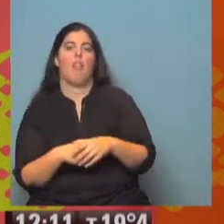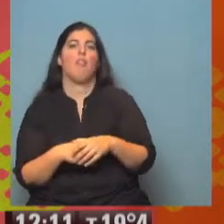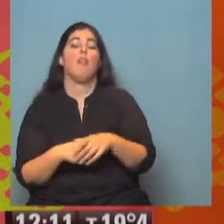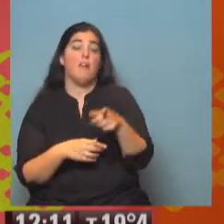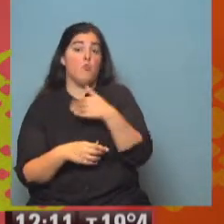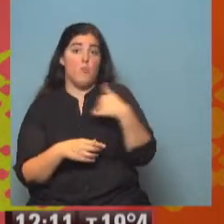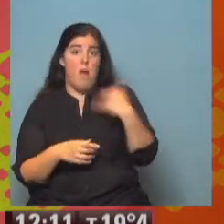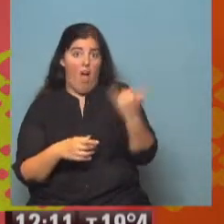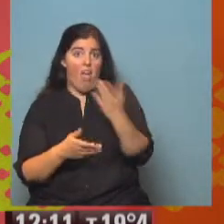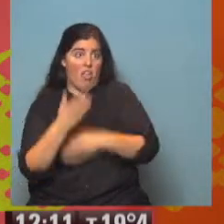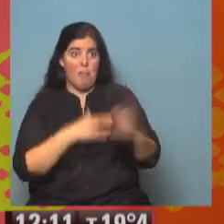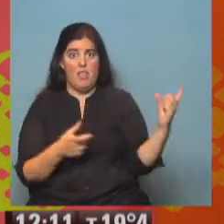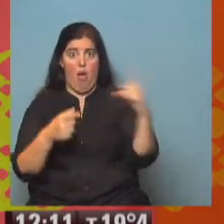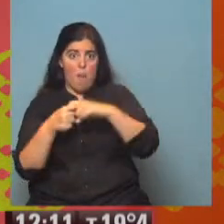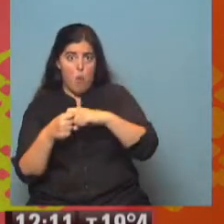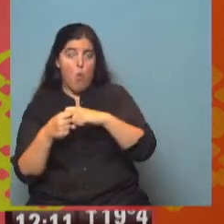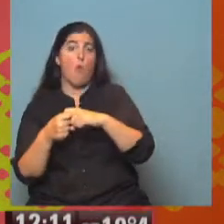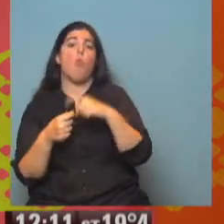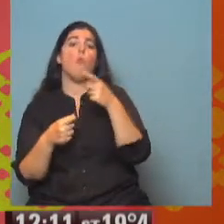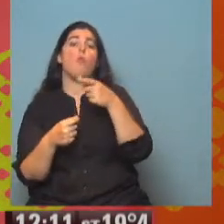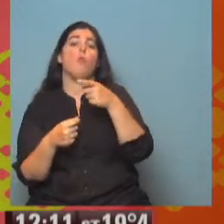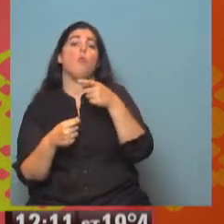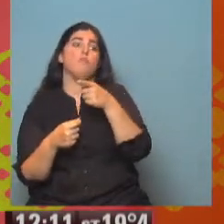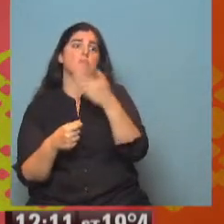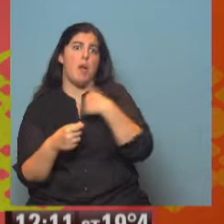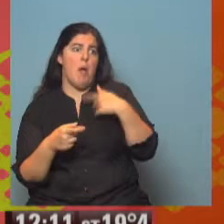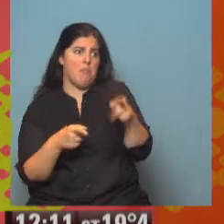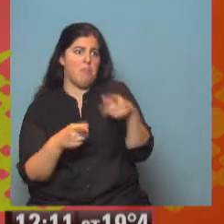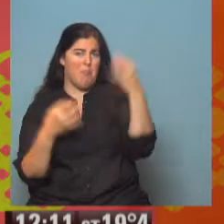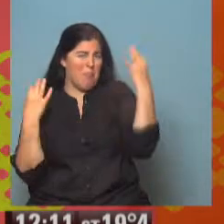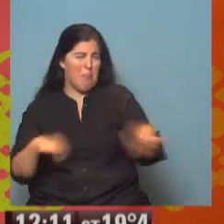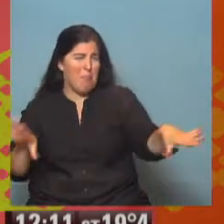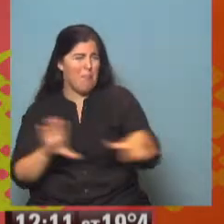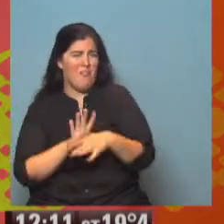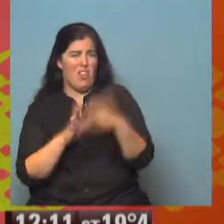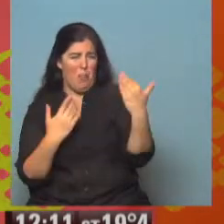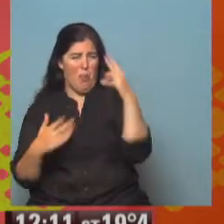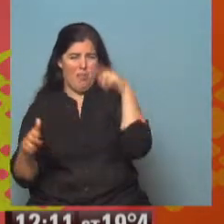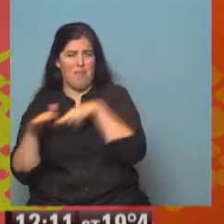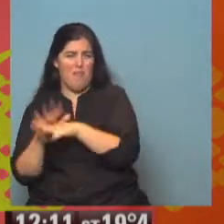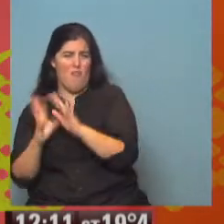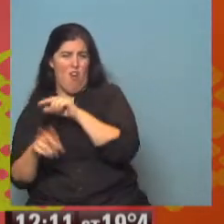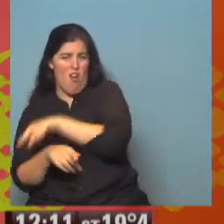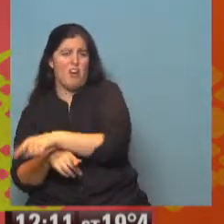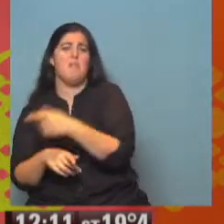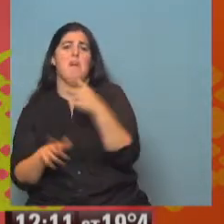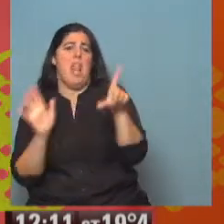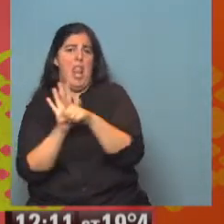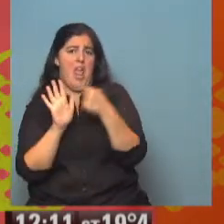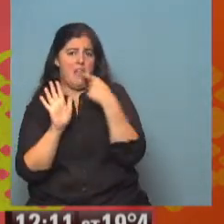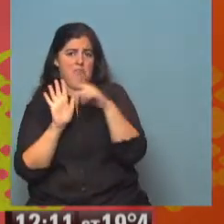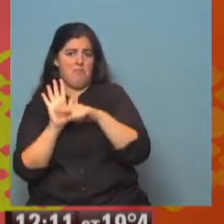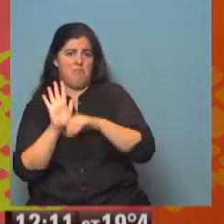es una afiliada con discapacidad. Su mamá podría encuadrar perfectamente en estas prestaciones que tiene contemplada la ley, que son las